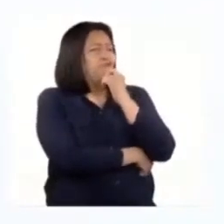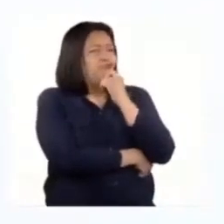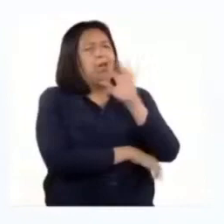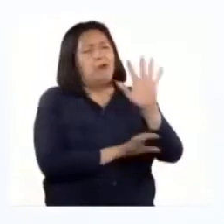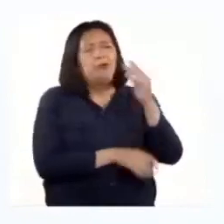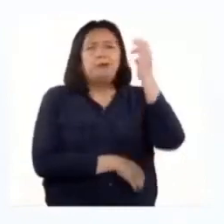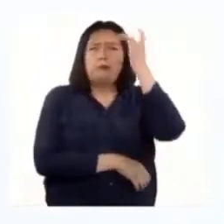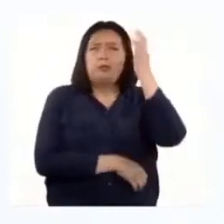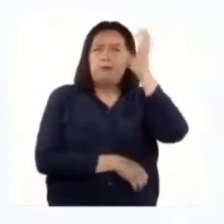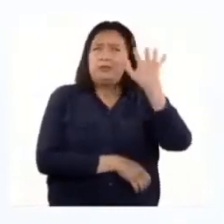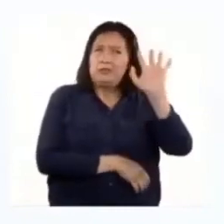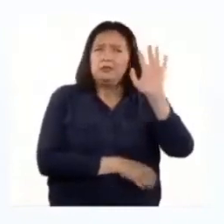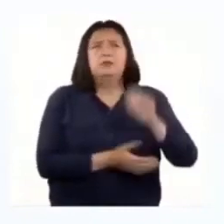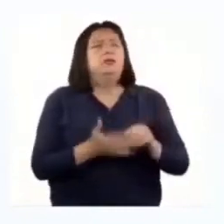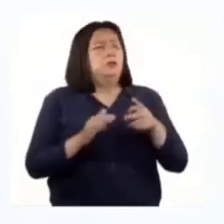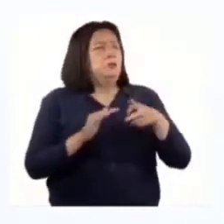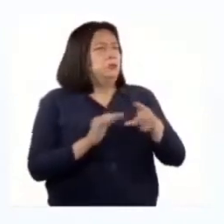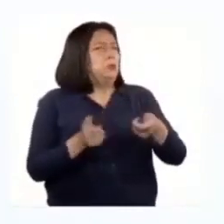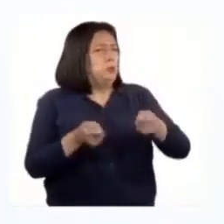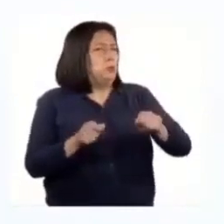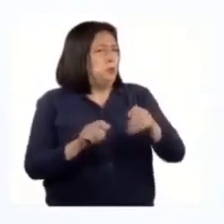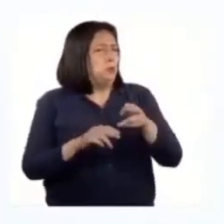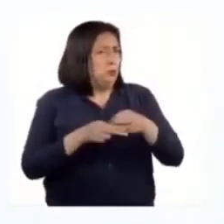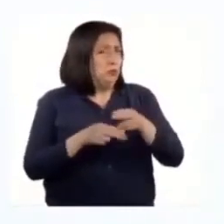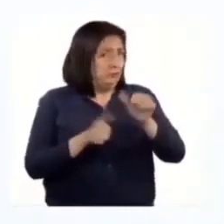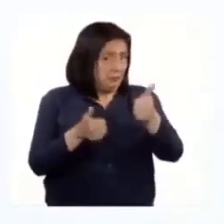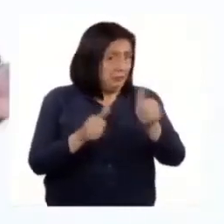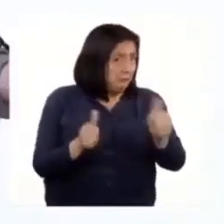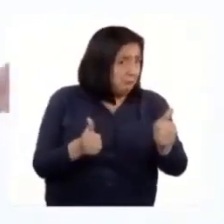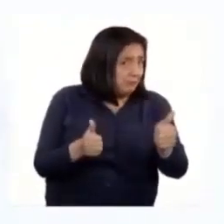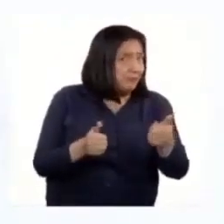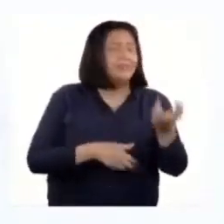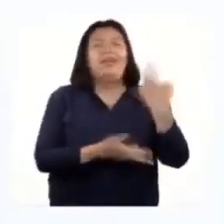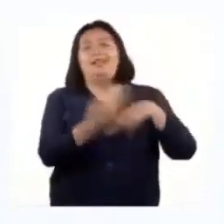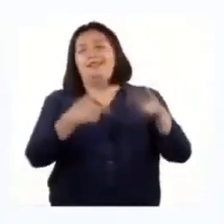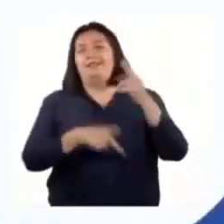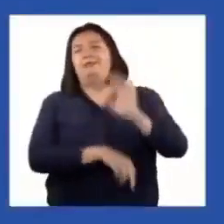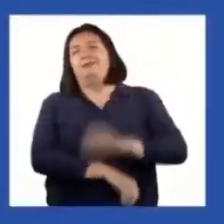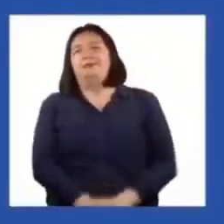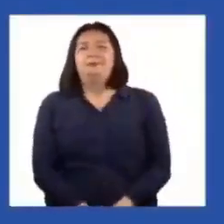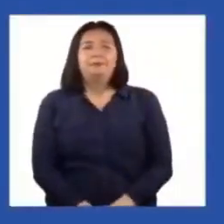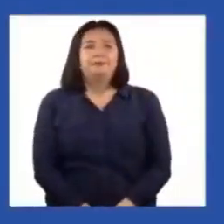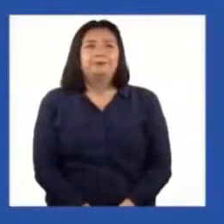Quedémonos pensando en eso mientras nos vamos a una pausa comercial. ¿Les parece? Ahora regresamos.